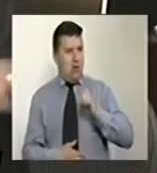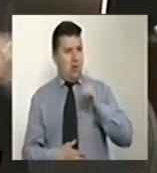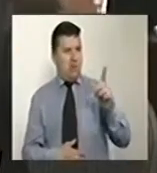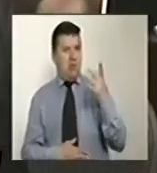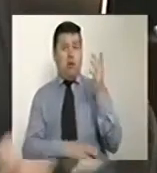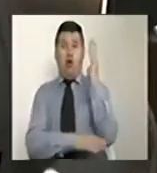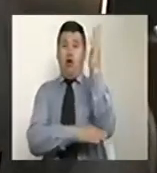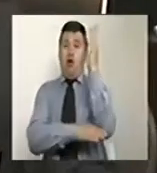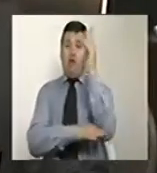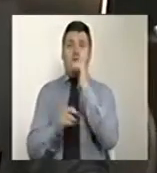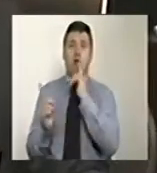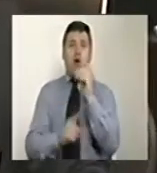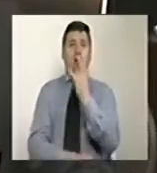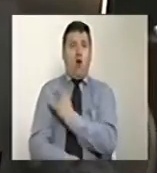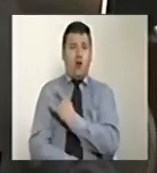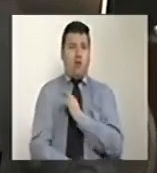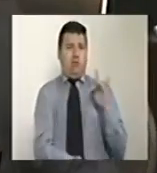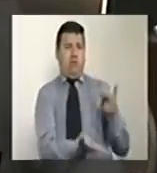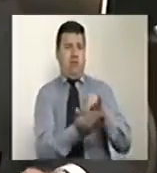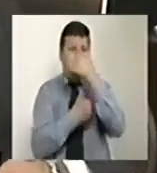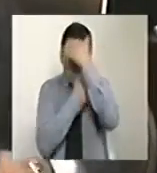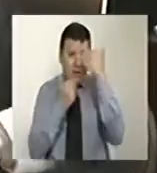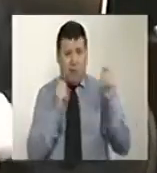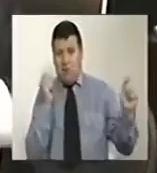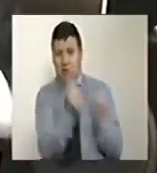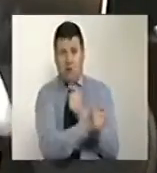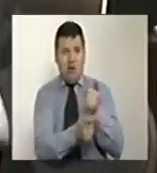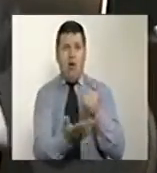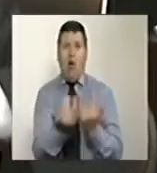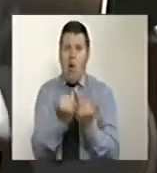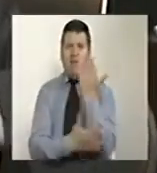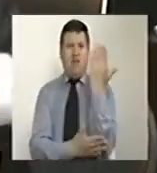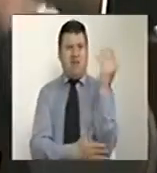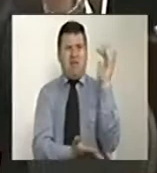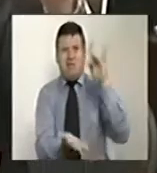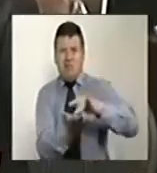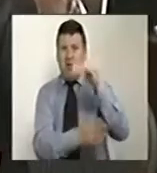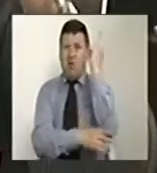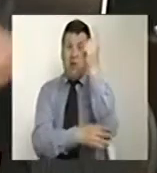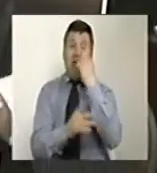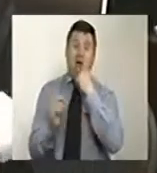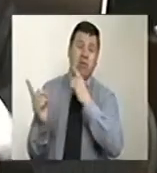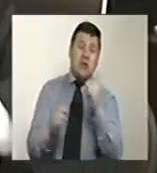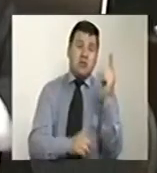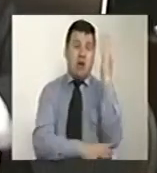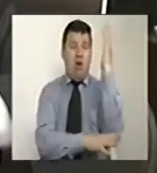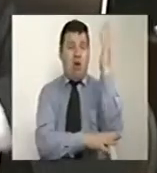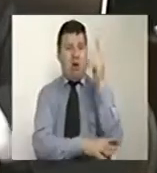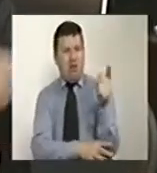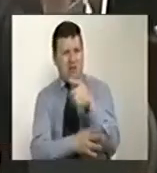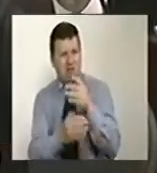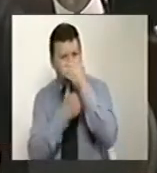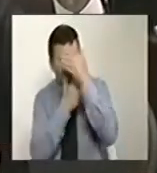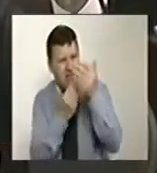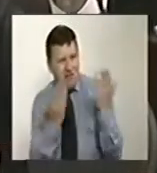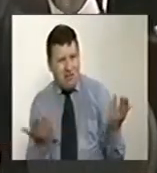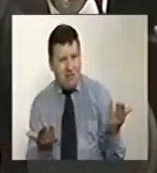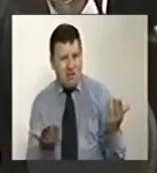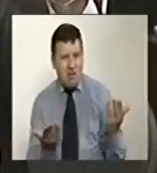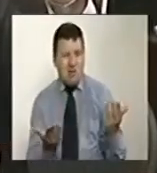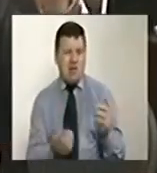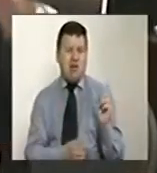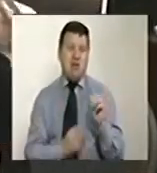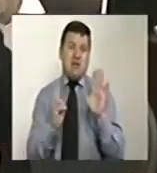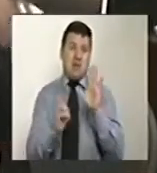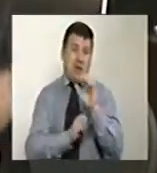conferencistas en colegios y universidades de nuestro país. Y tal vez lo más grave de todo es cómo fortalecer estos